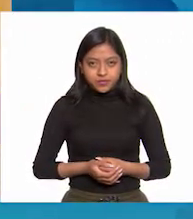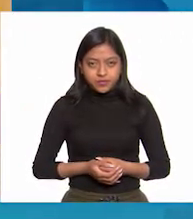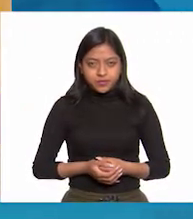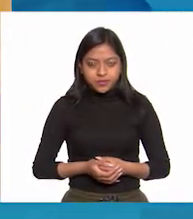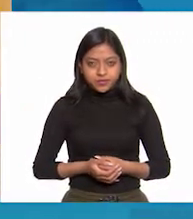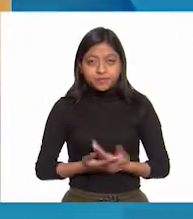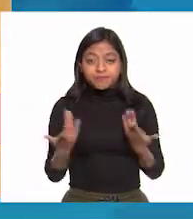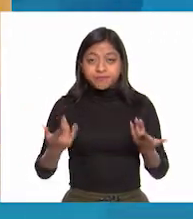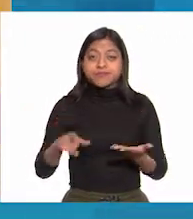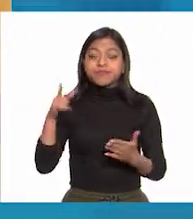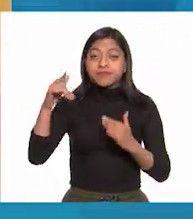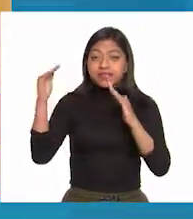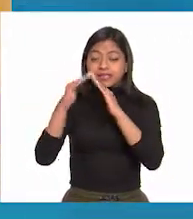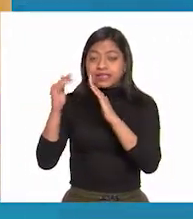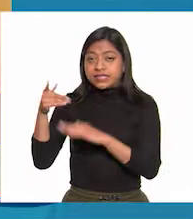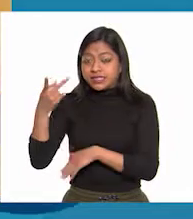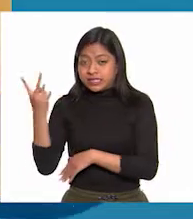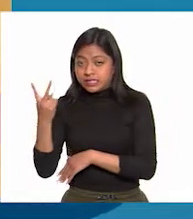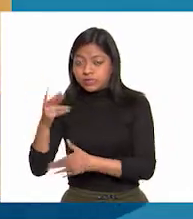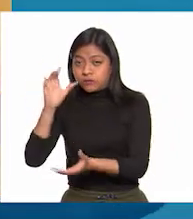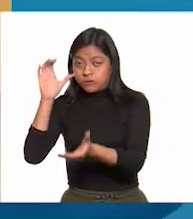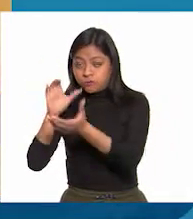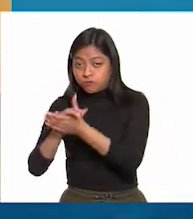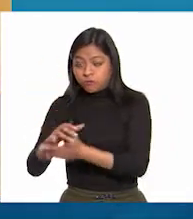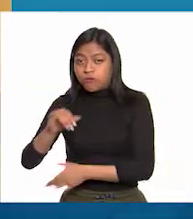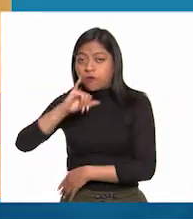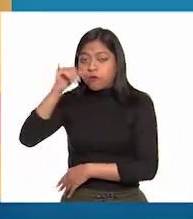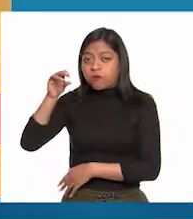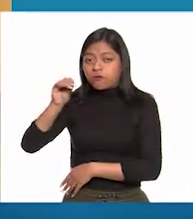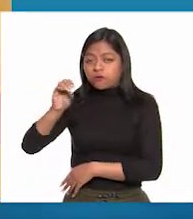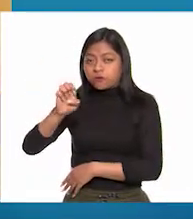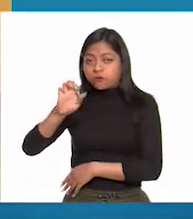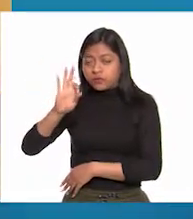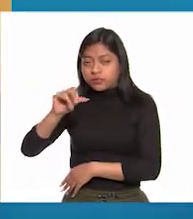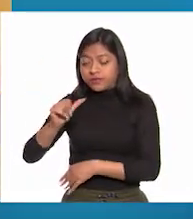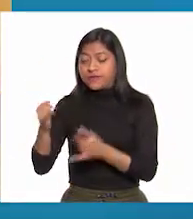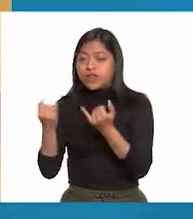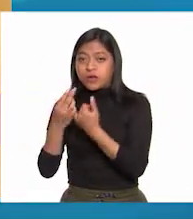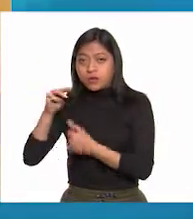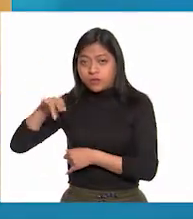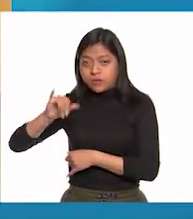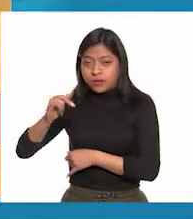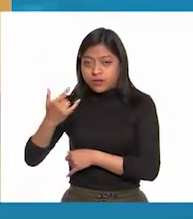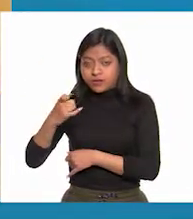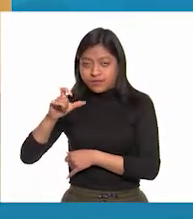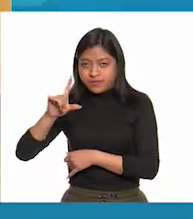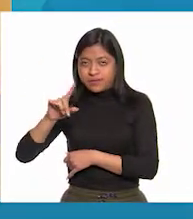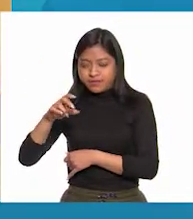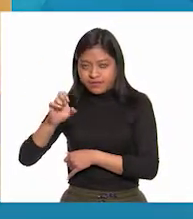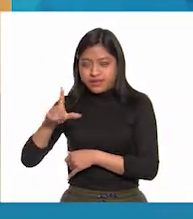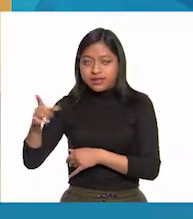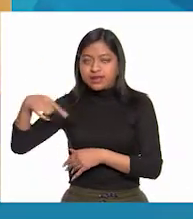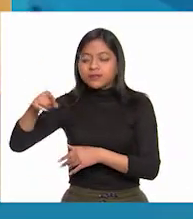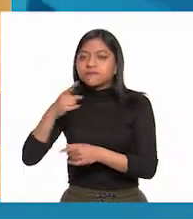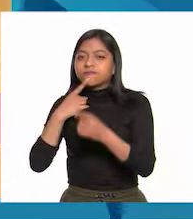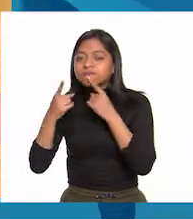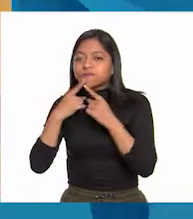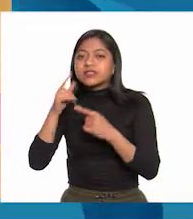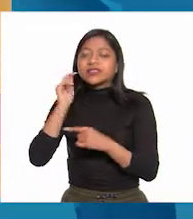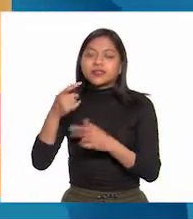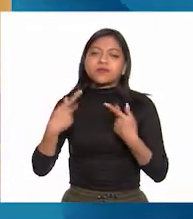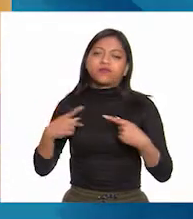En casa de los esposos Miguel y Josefa Ortiz de Domínguez, corregidores de Querétaro, se organizaban tertulias